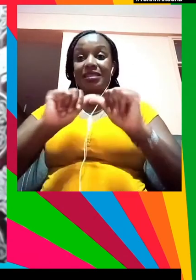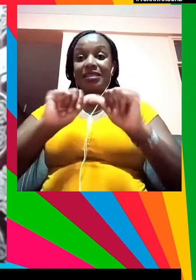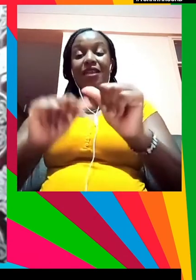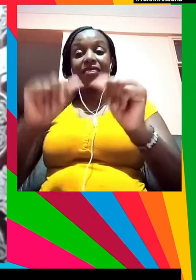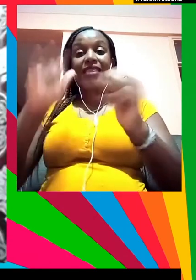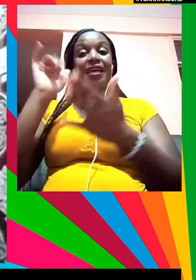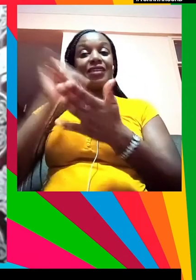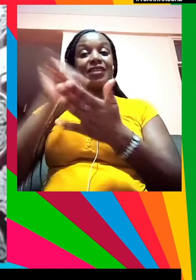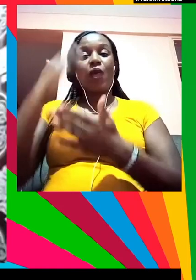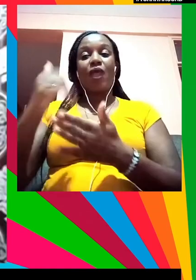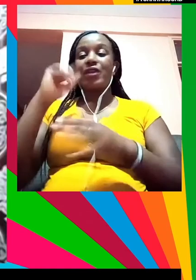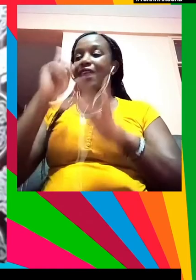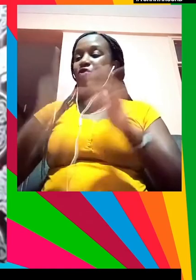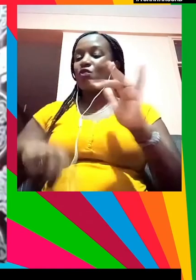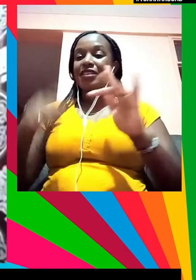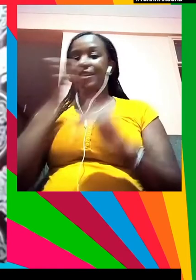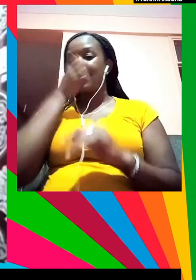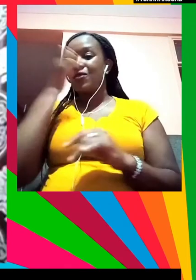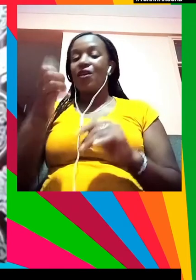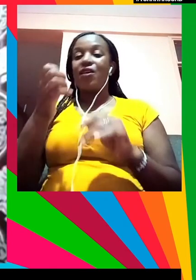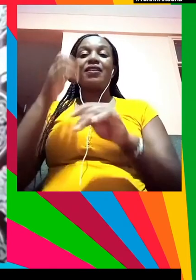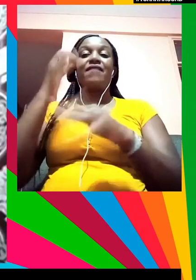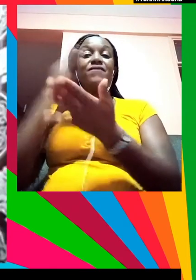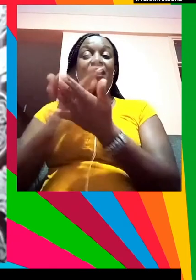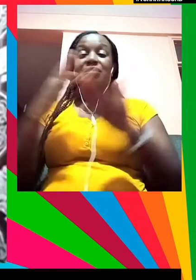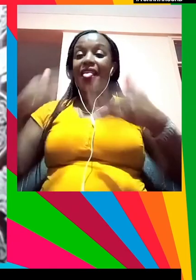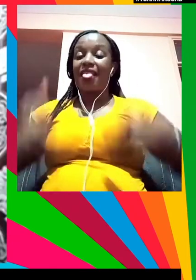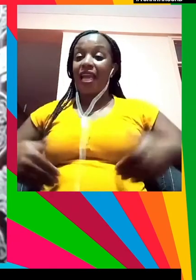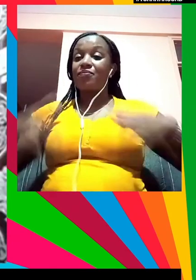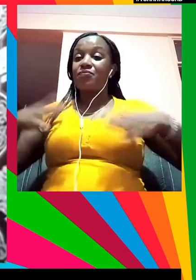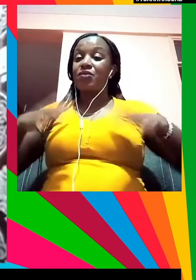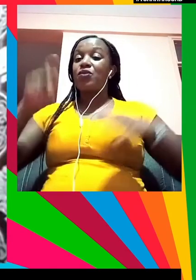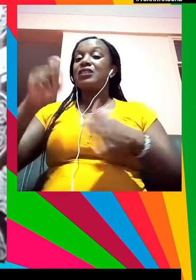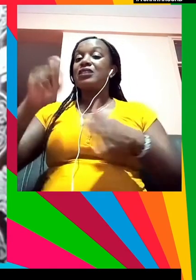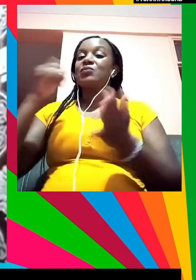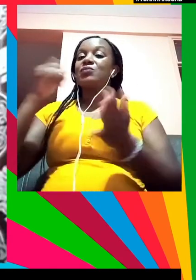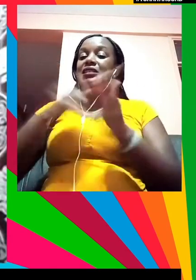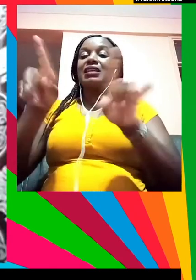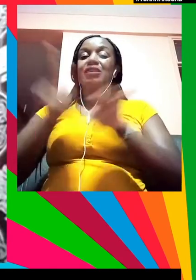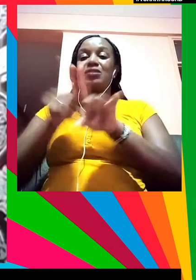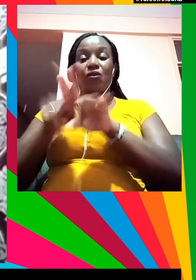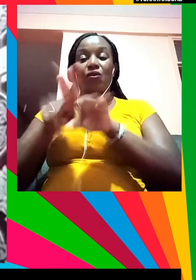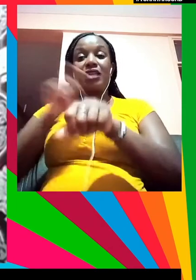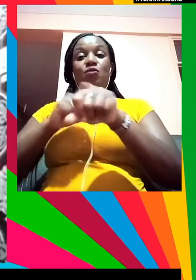podemos ignorar el hecho de que los jóvenes han de participar vamos a ser el futuro y también somos el presente